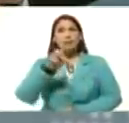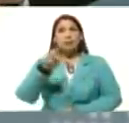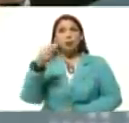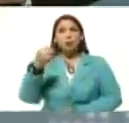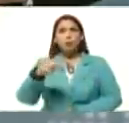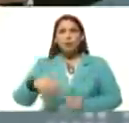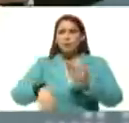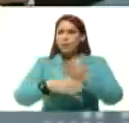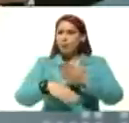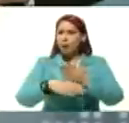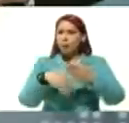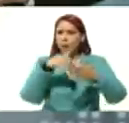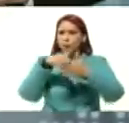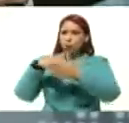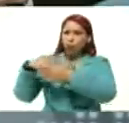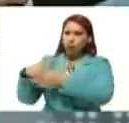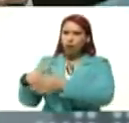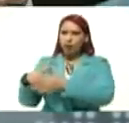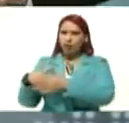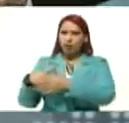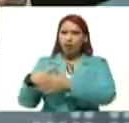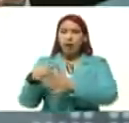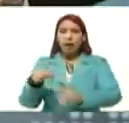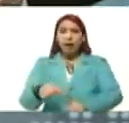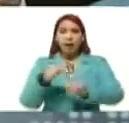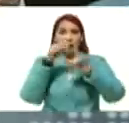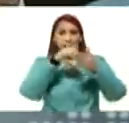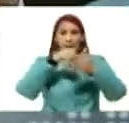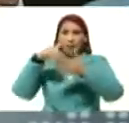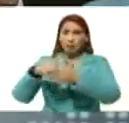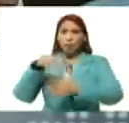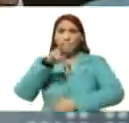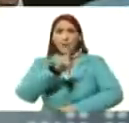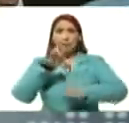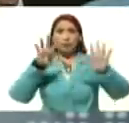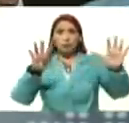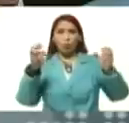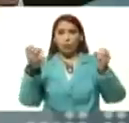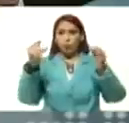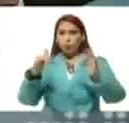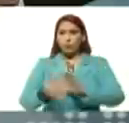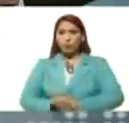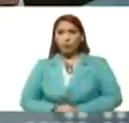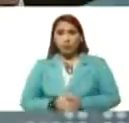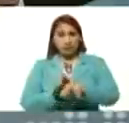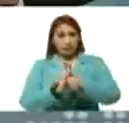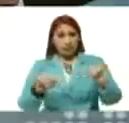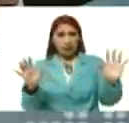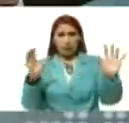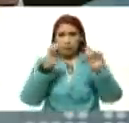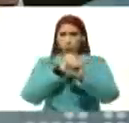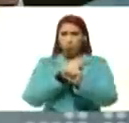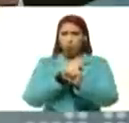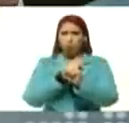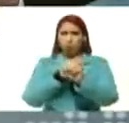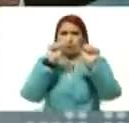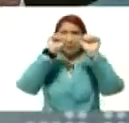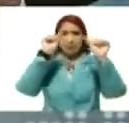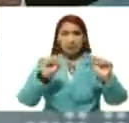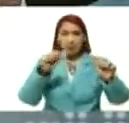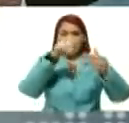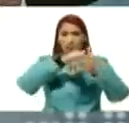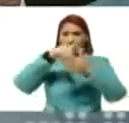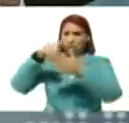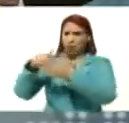vamos a ir a votar, la elección número 29 estamos diciendo, y ya en la noche, por el sistema electoral